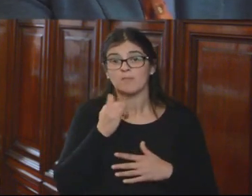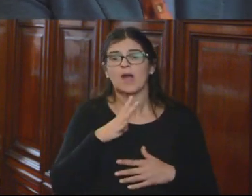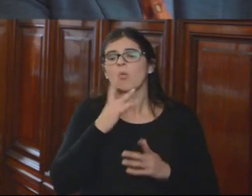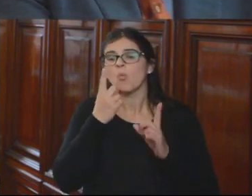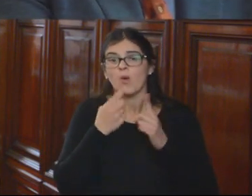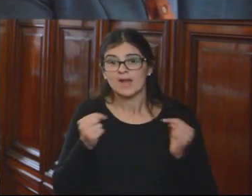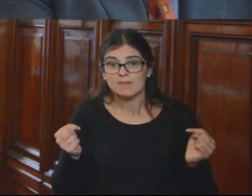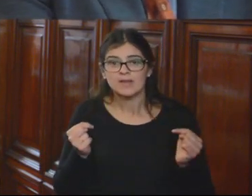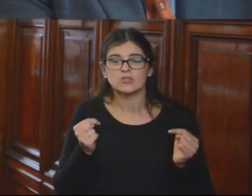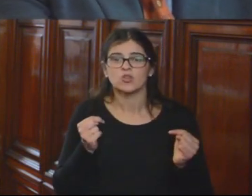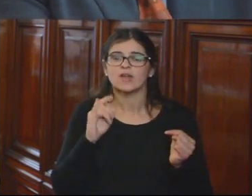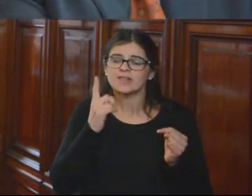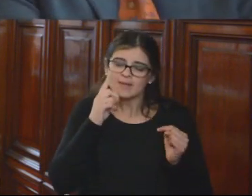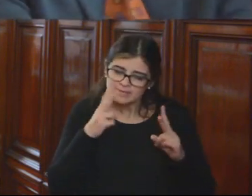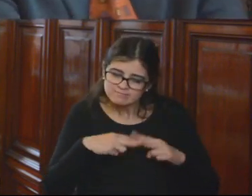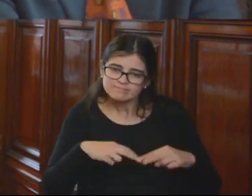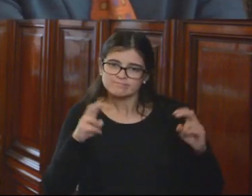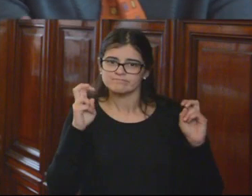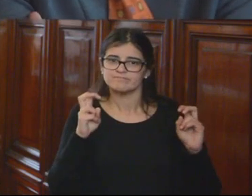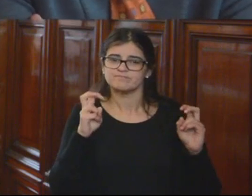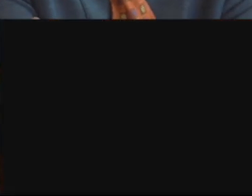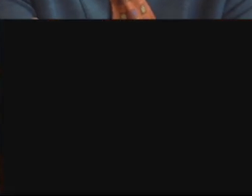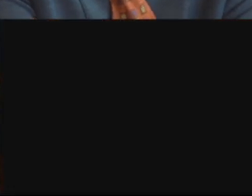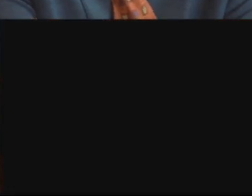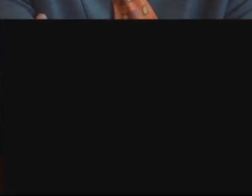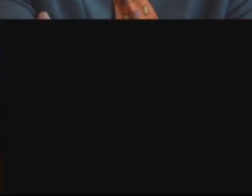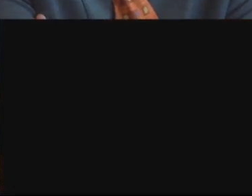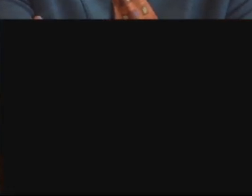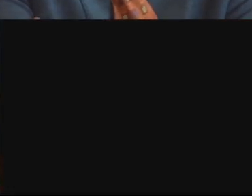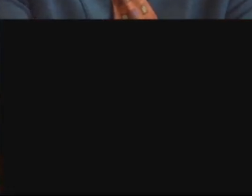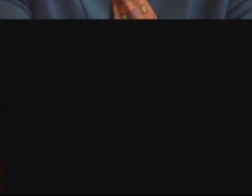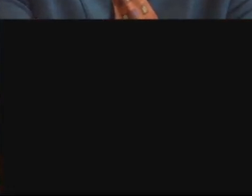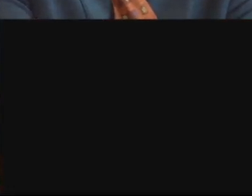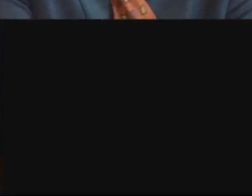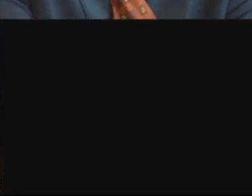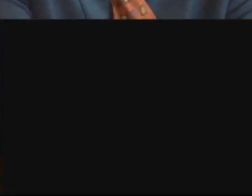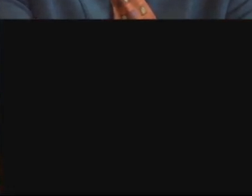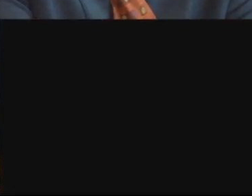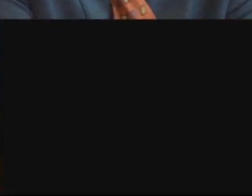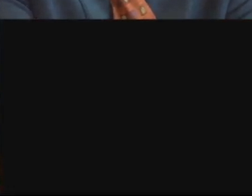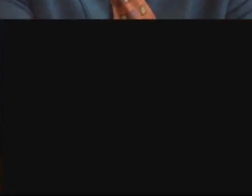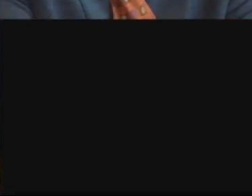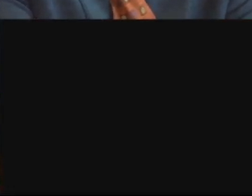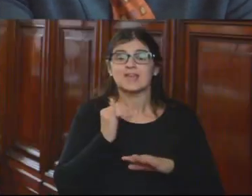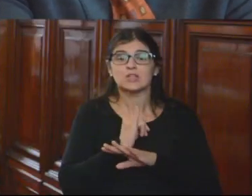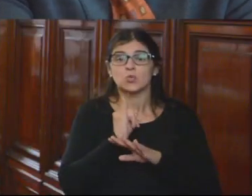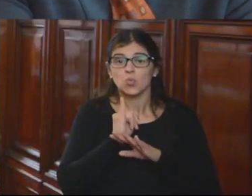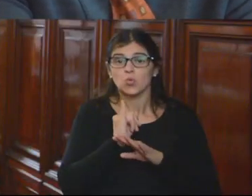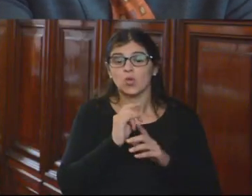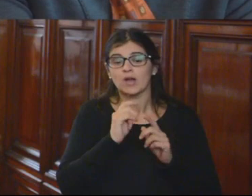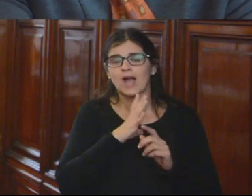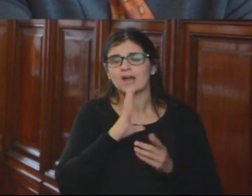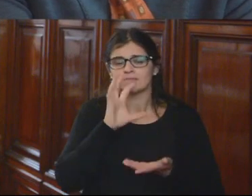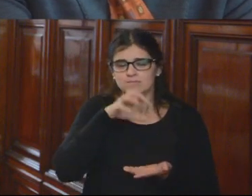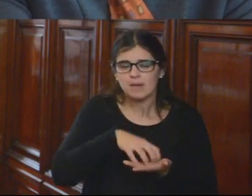elemento que habría que analizarlo. antes de la sentencia, de la Constitución del 2009, había el Instituto de la Judicatura que era el